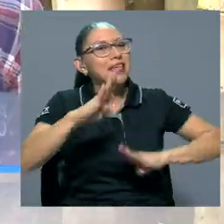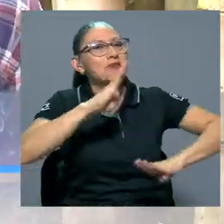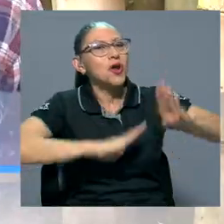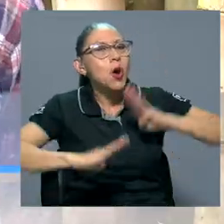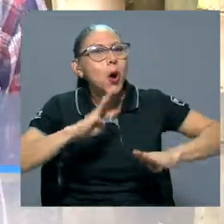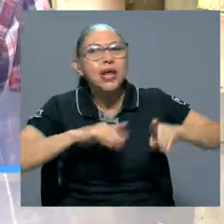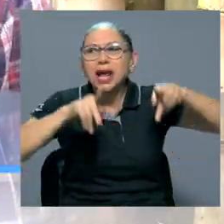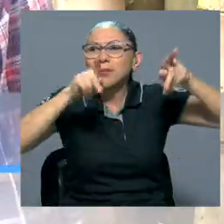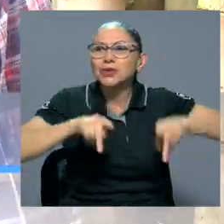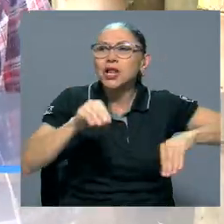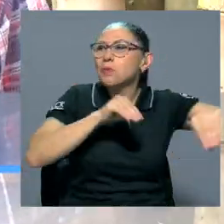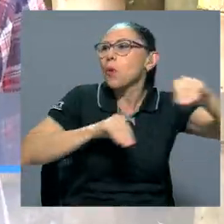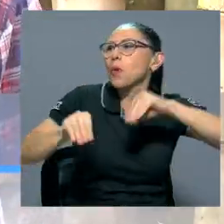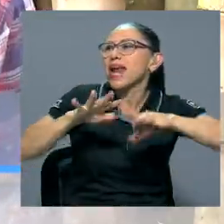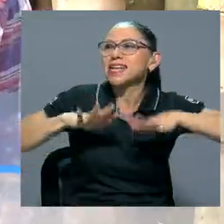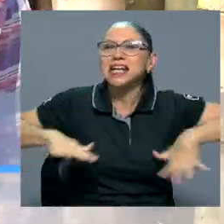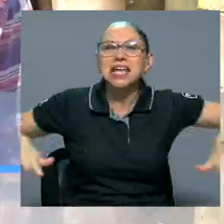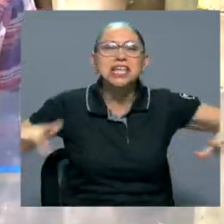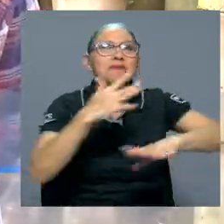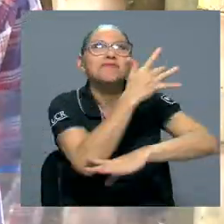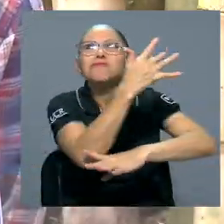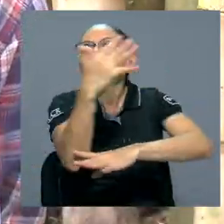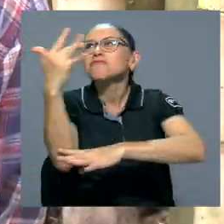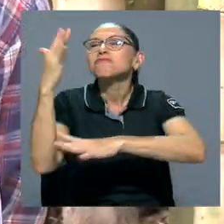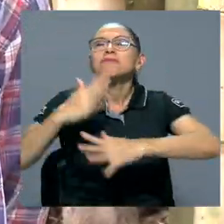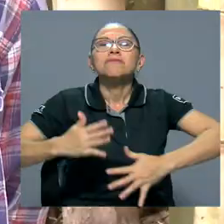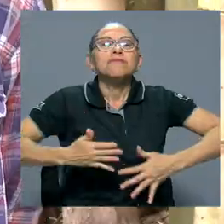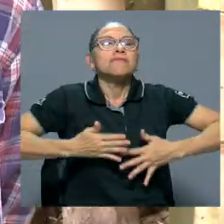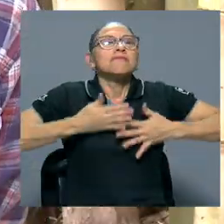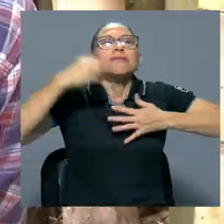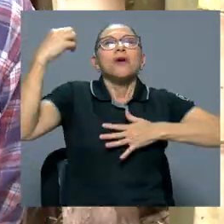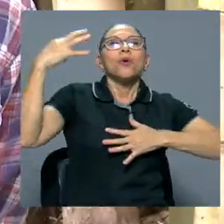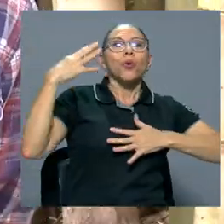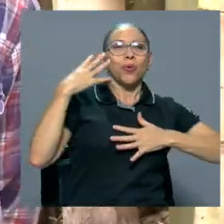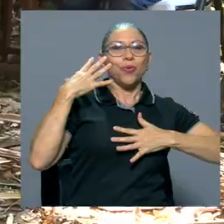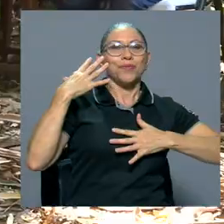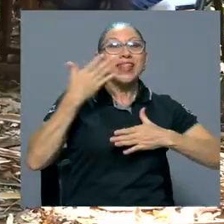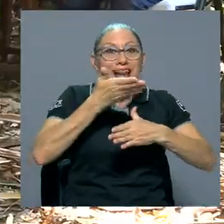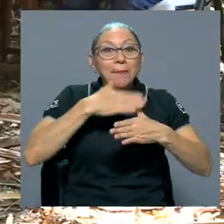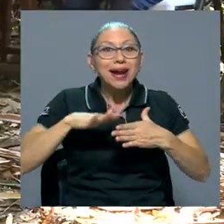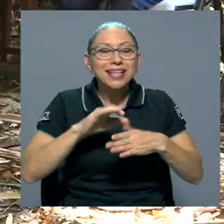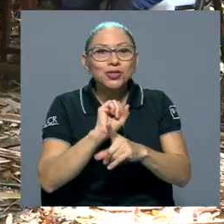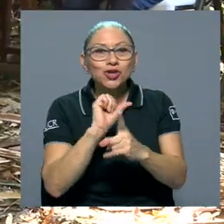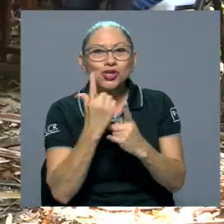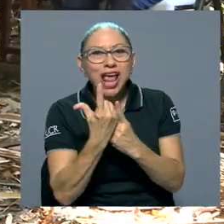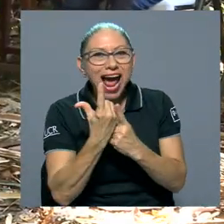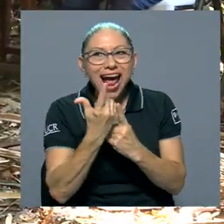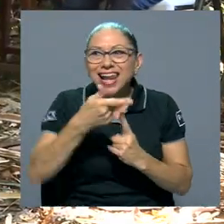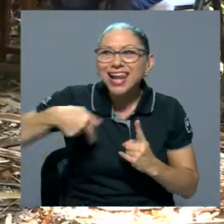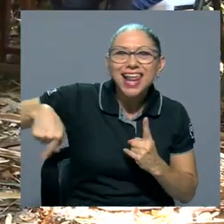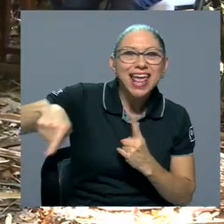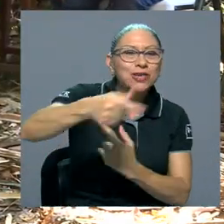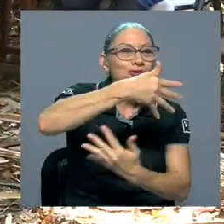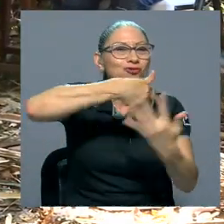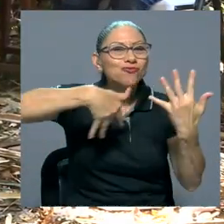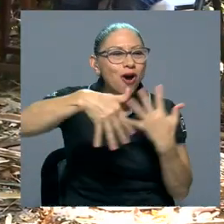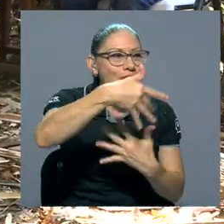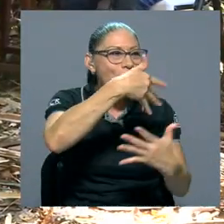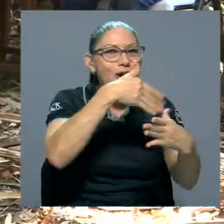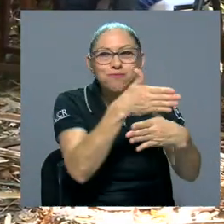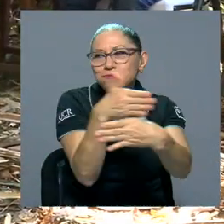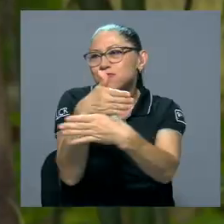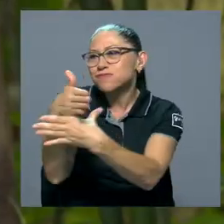el moverse, tener un espacio verde en el cual puedan respirar, asolearse. En la parte social, interactúan con nuevas